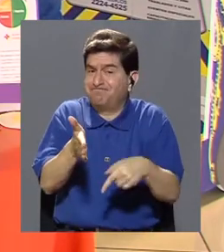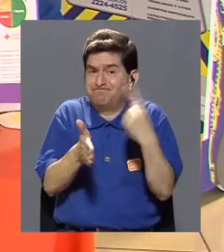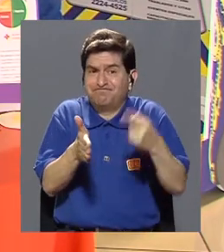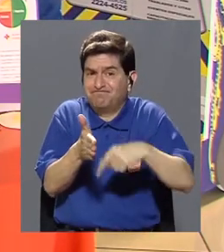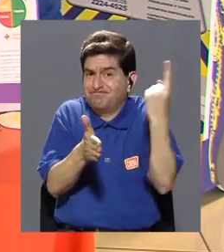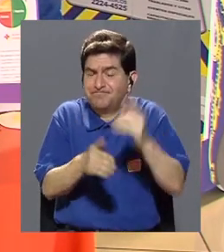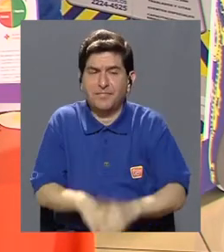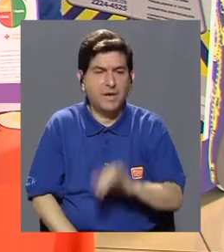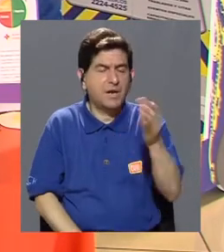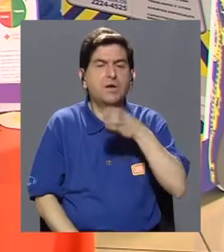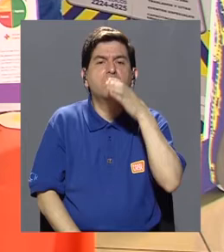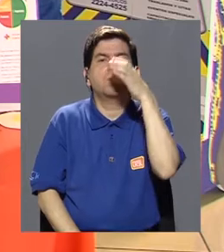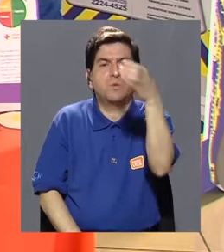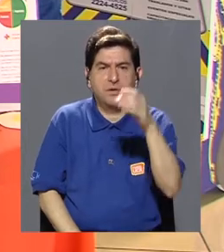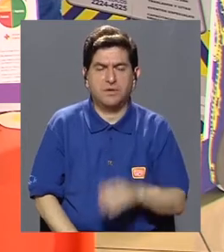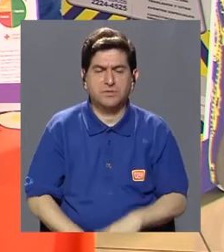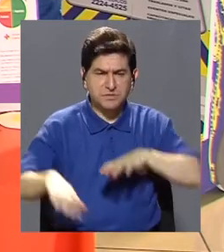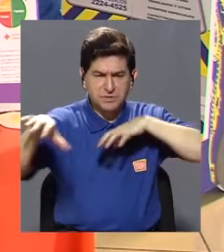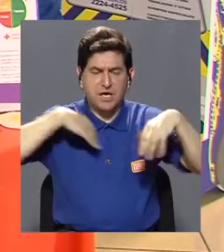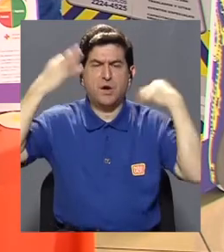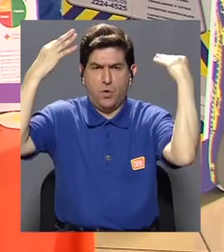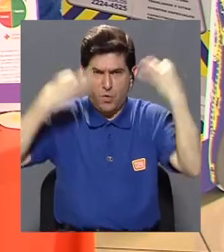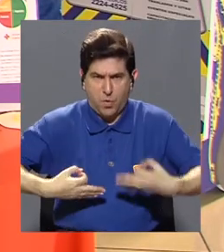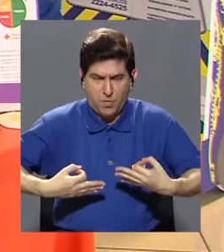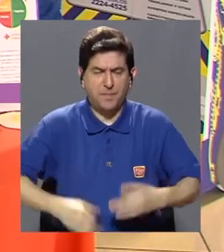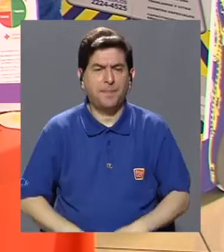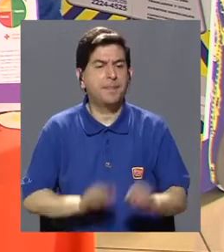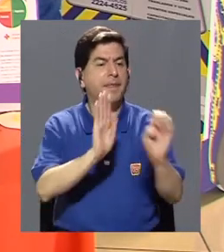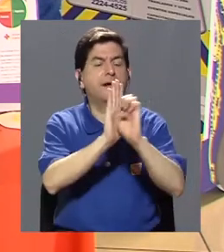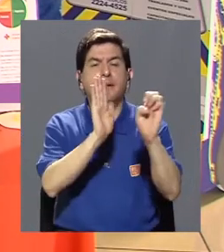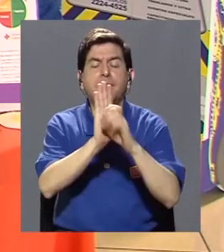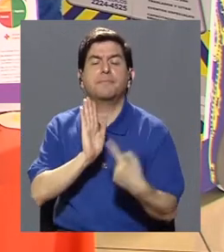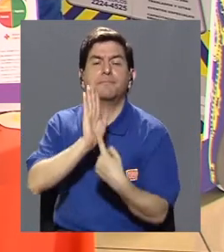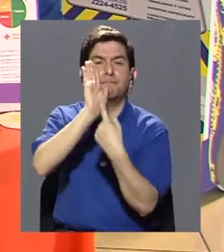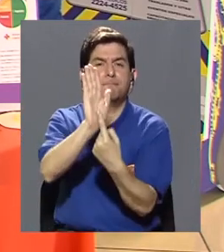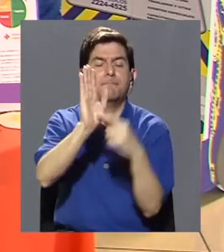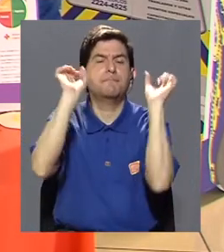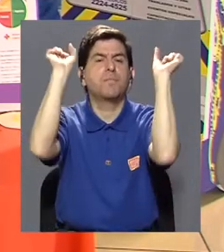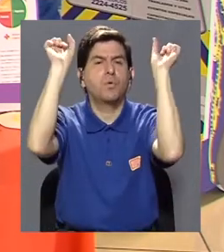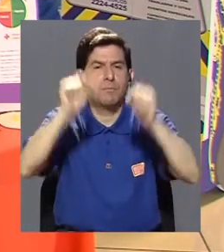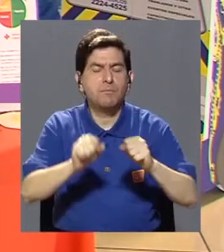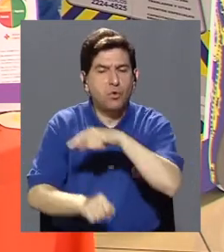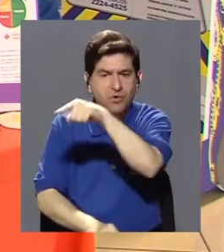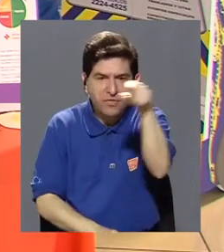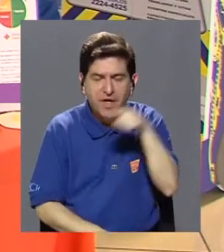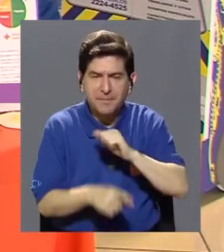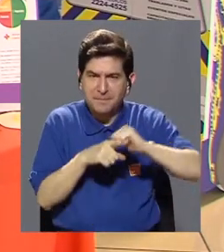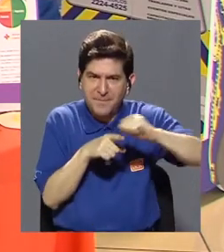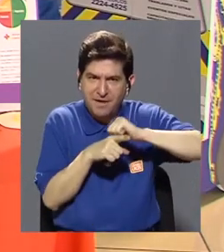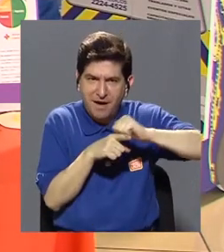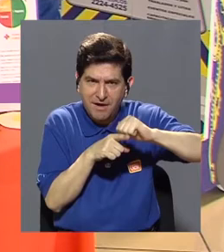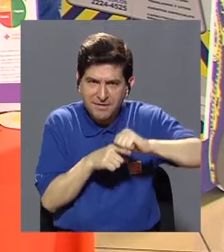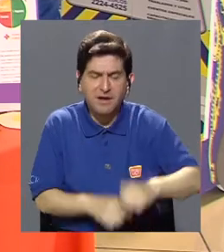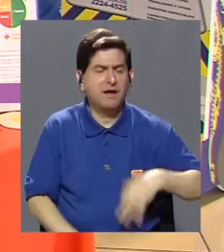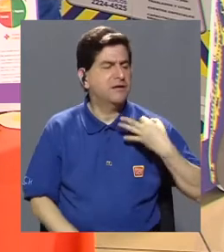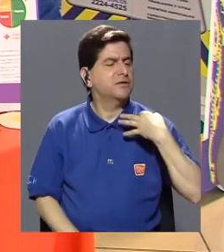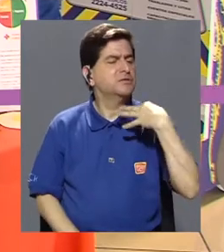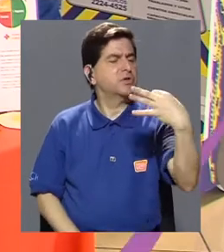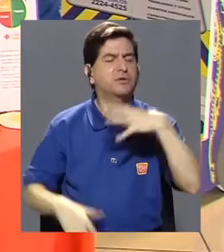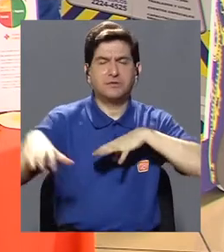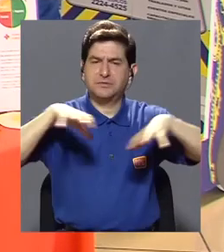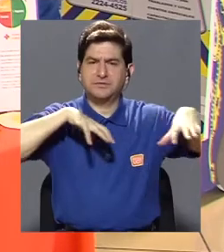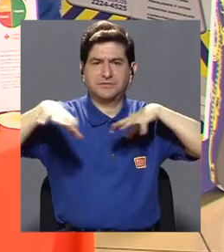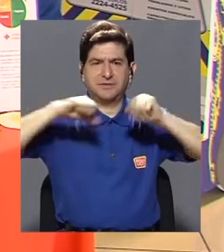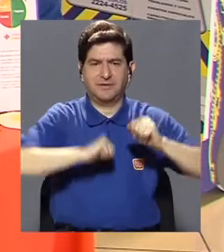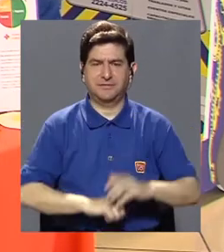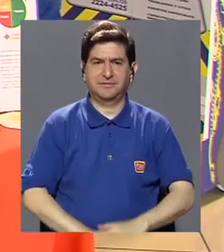Les estamos dando recomendaciones de actividad física, dándoles ejemplos de cómo podrían ellos practicar diariamente alguna